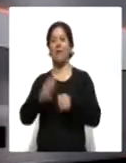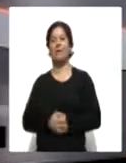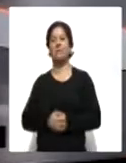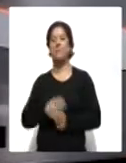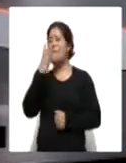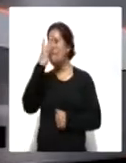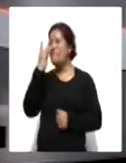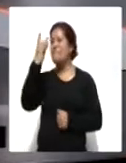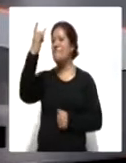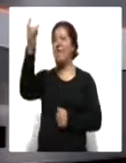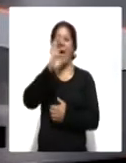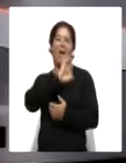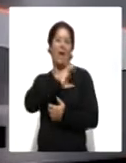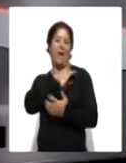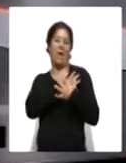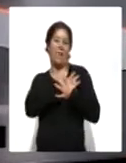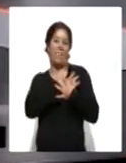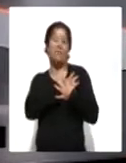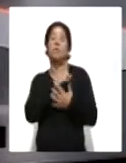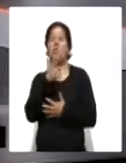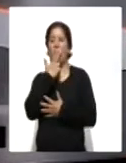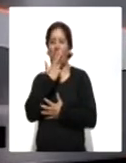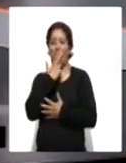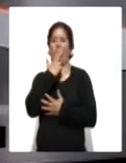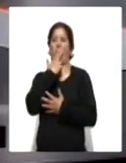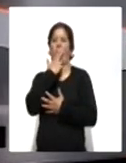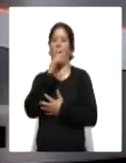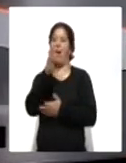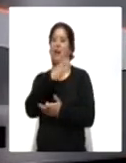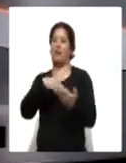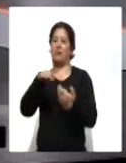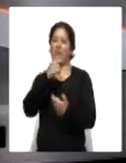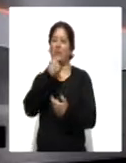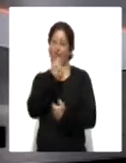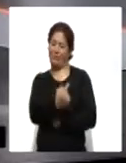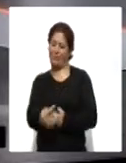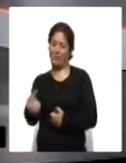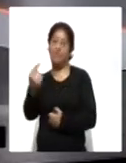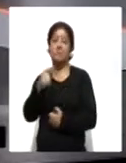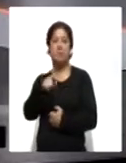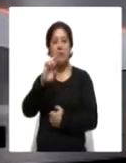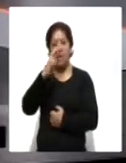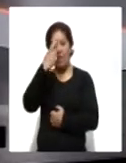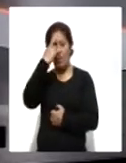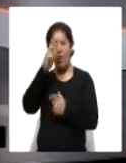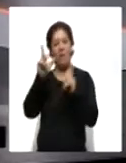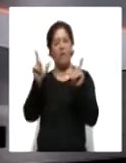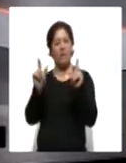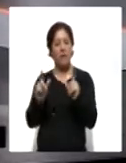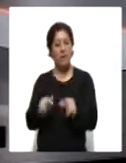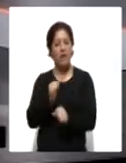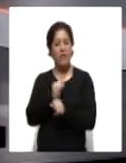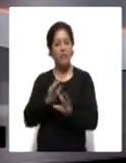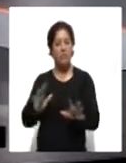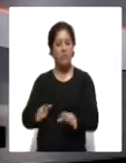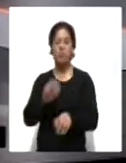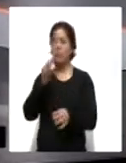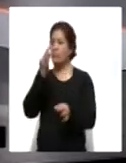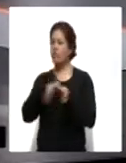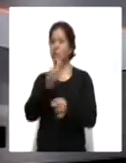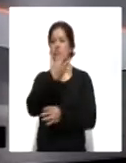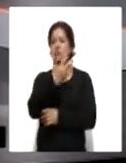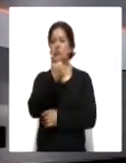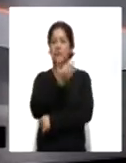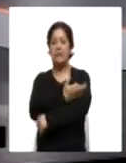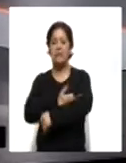de magia, llena de amor y que la disfrute en compañía de sus pequeñitos. Le recordamos nuestros cortes informativos en punto de las 17, las